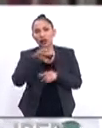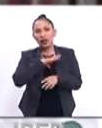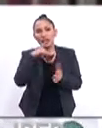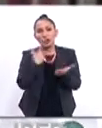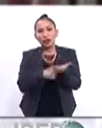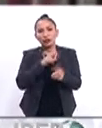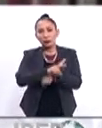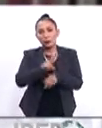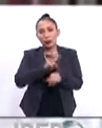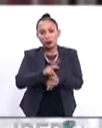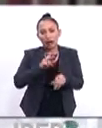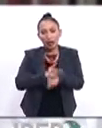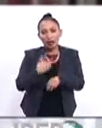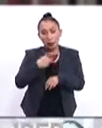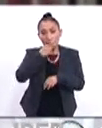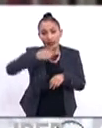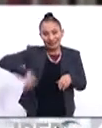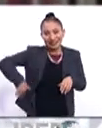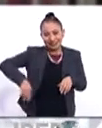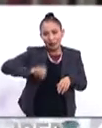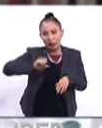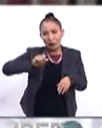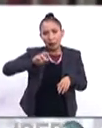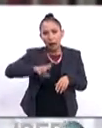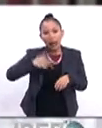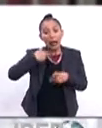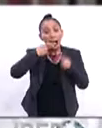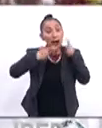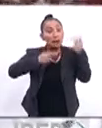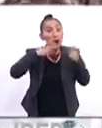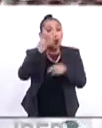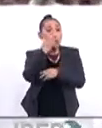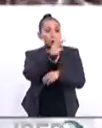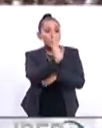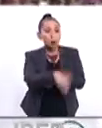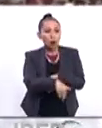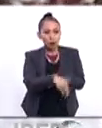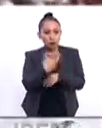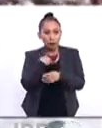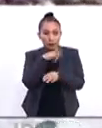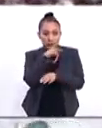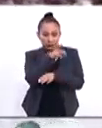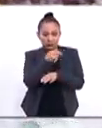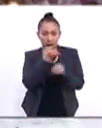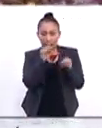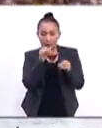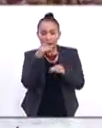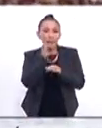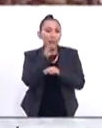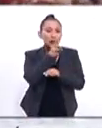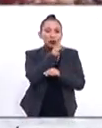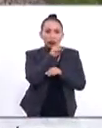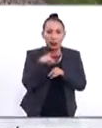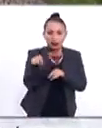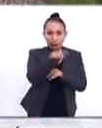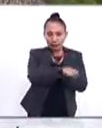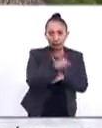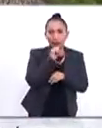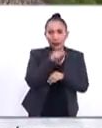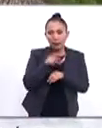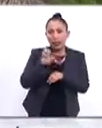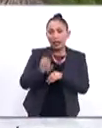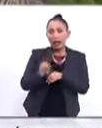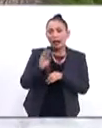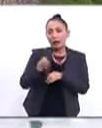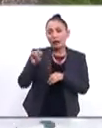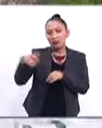vive en Venezuela y, como bien lo comentaste, Omar, se habla de cuatro muertos, reportan las agencias de noticias, incluida